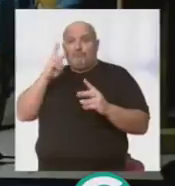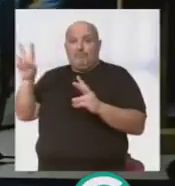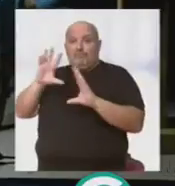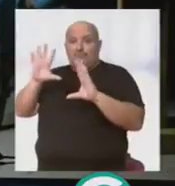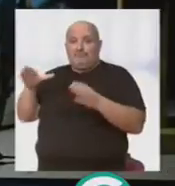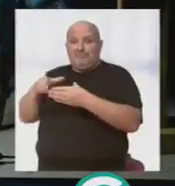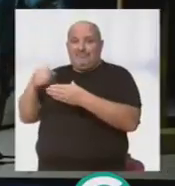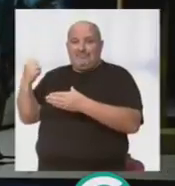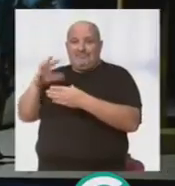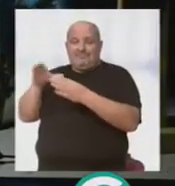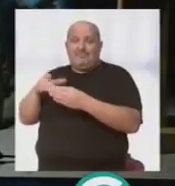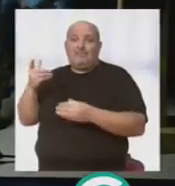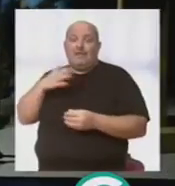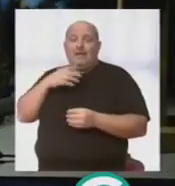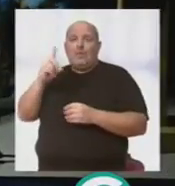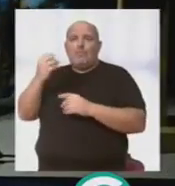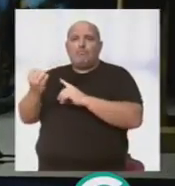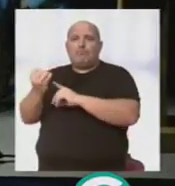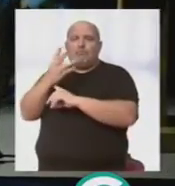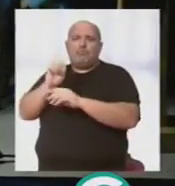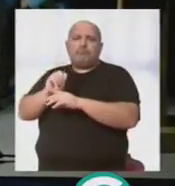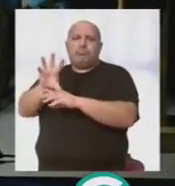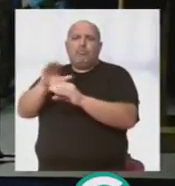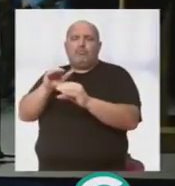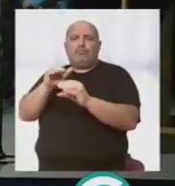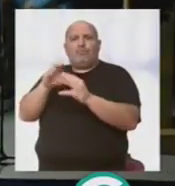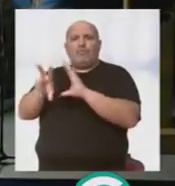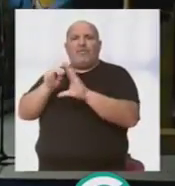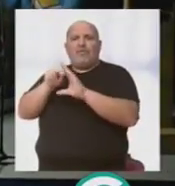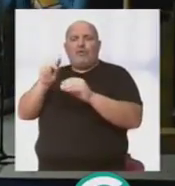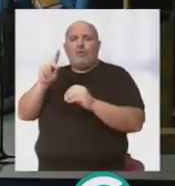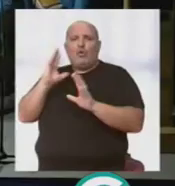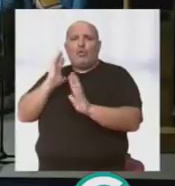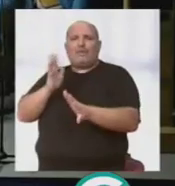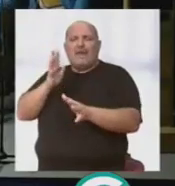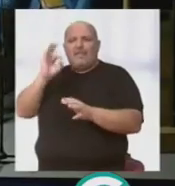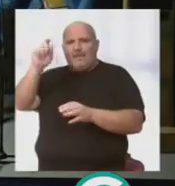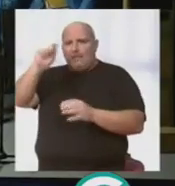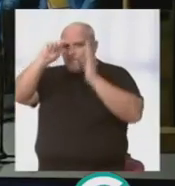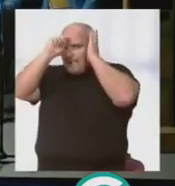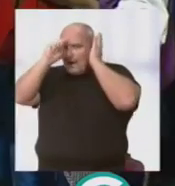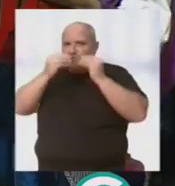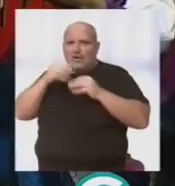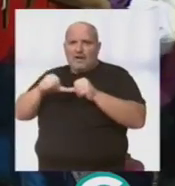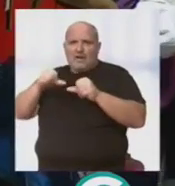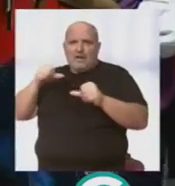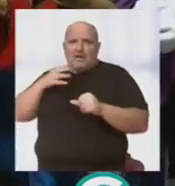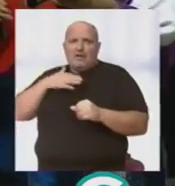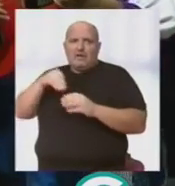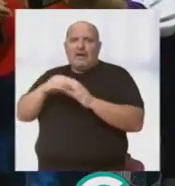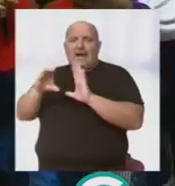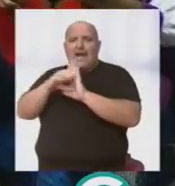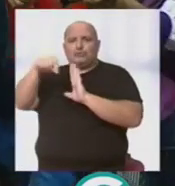Caballati y la proyección de un documental basado en la trayectoria de Paco Alba con la colaboración de Javier Osuna y de Canal